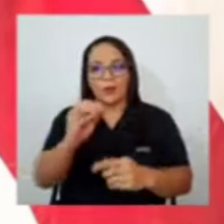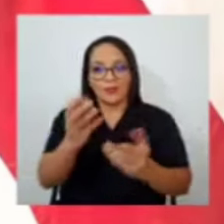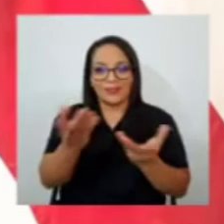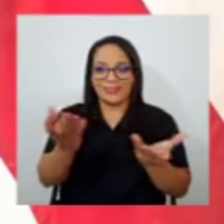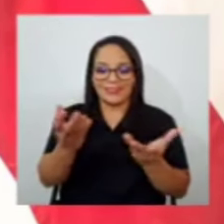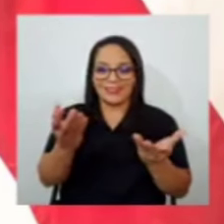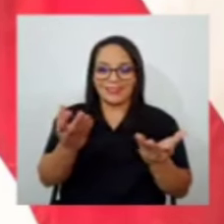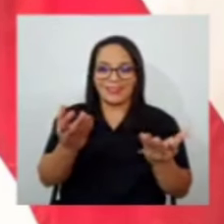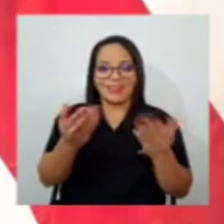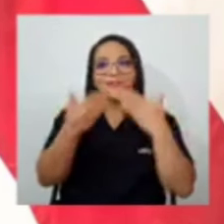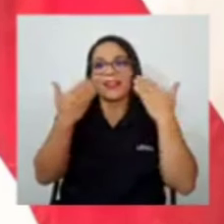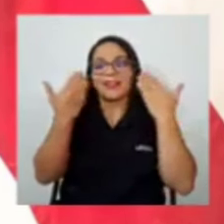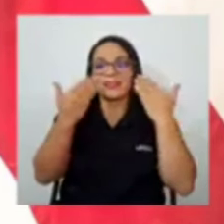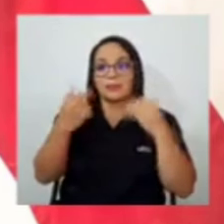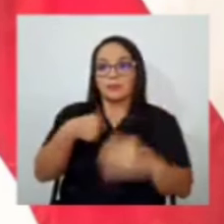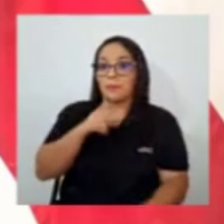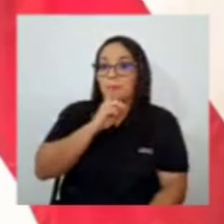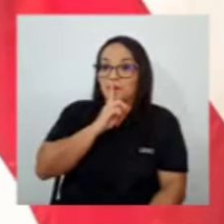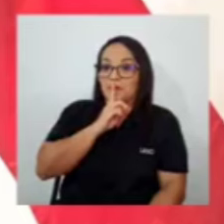yo me quedé callado